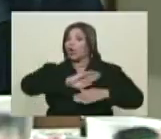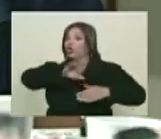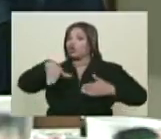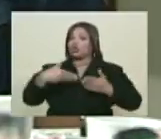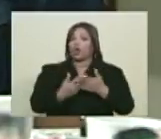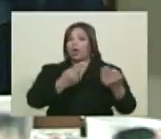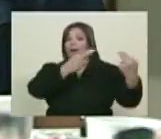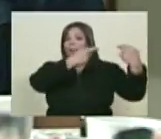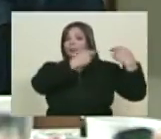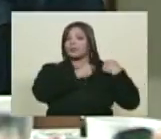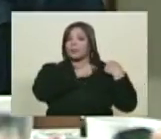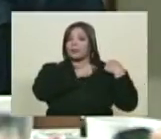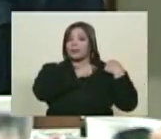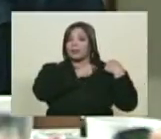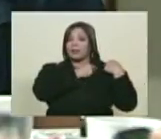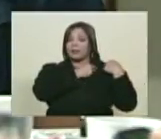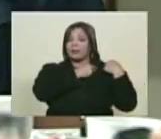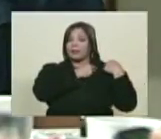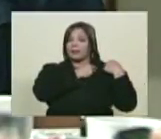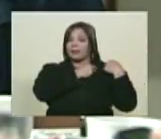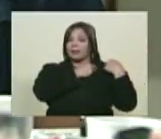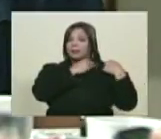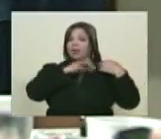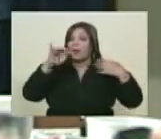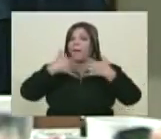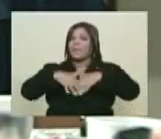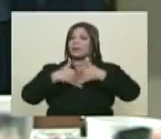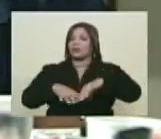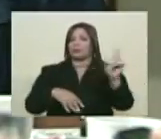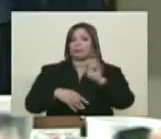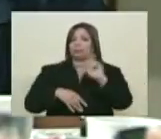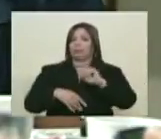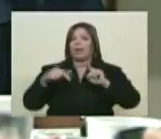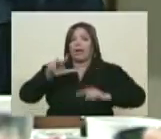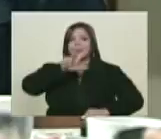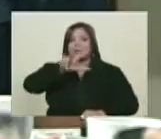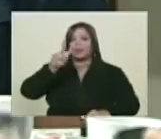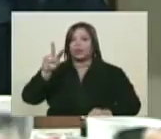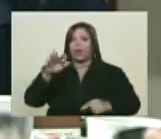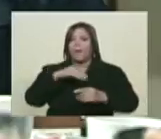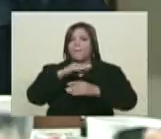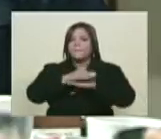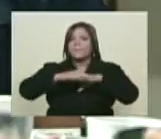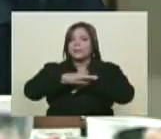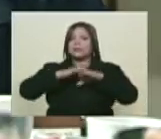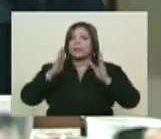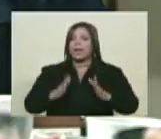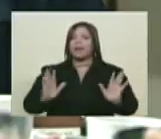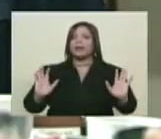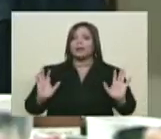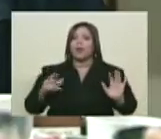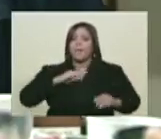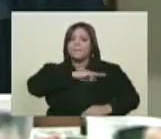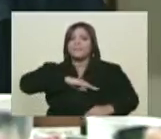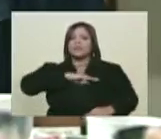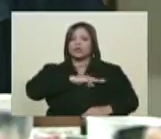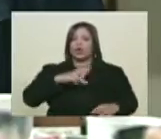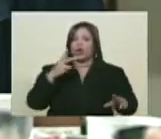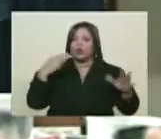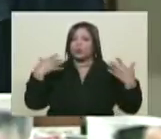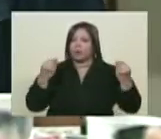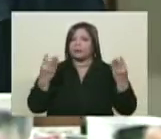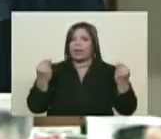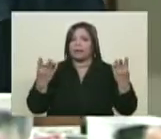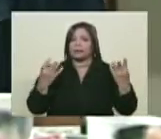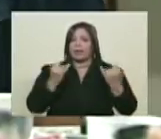responsabilidad debería de caer, Ernesto, sobre la industria petrolera. Aquí tenemos 32 ministerios, tenemos más de 30 misiones y cada uno de